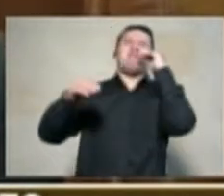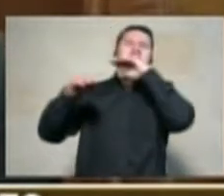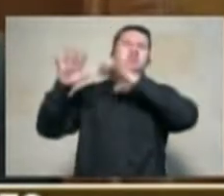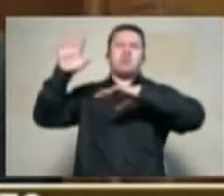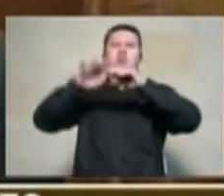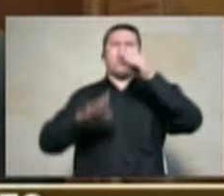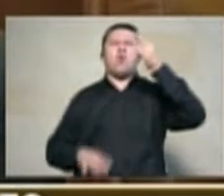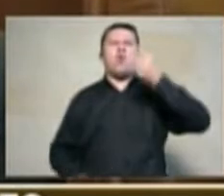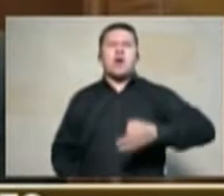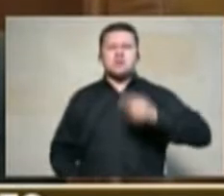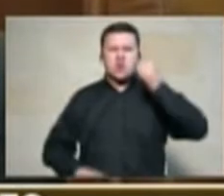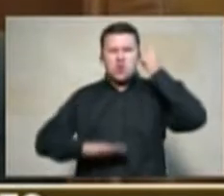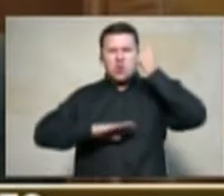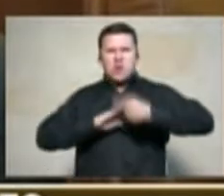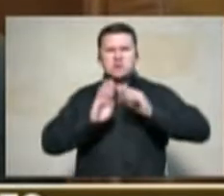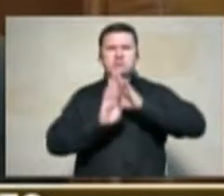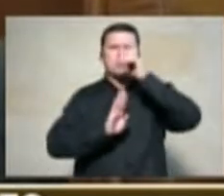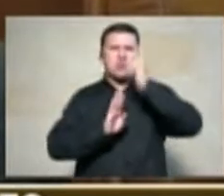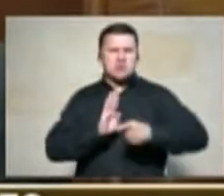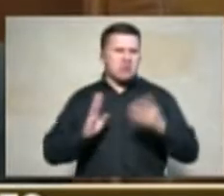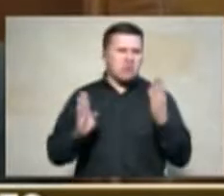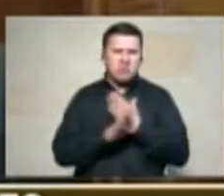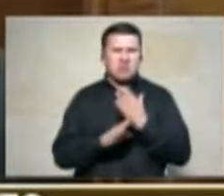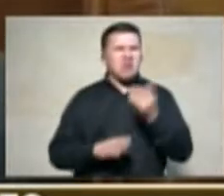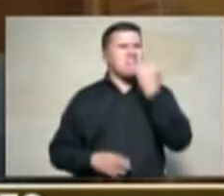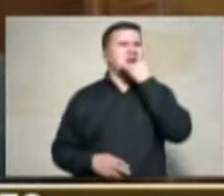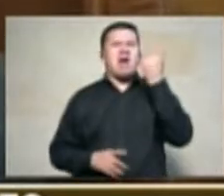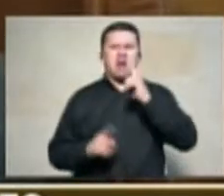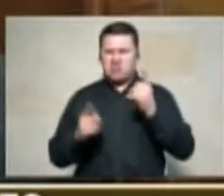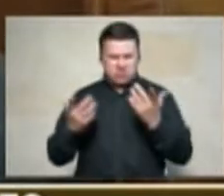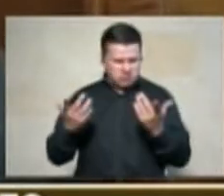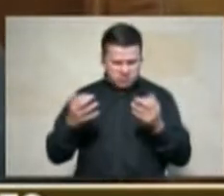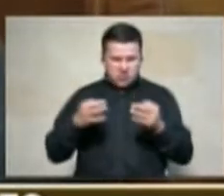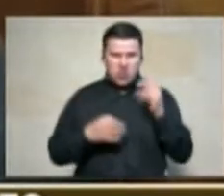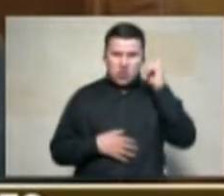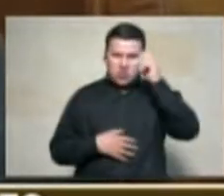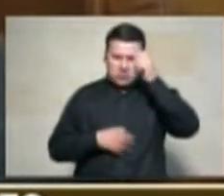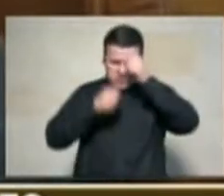las autoridades que tienen el deber constitucional y legal